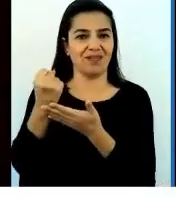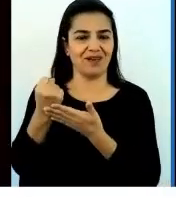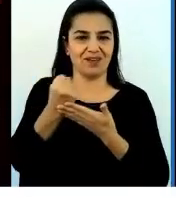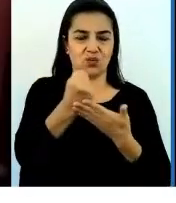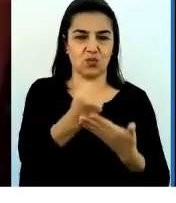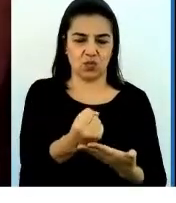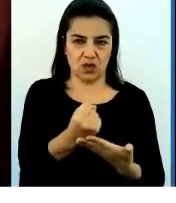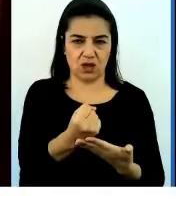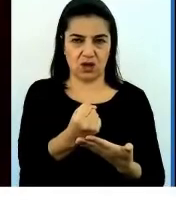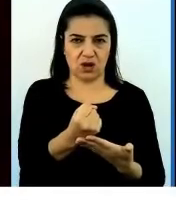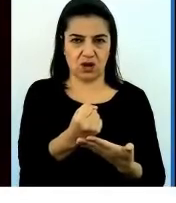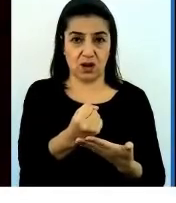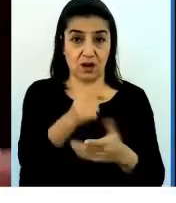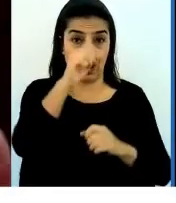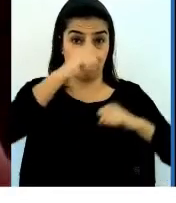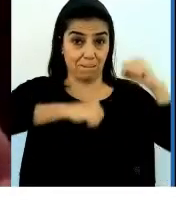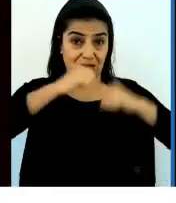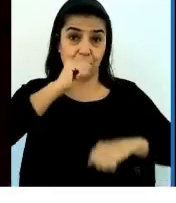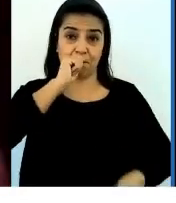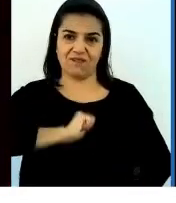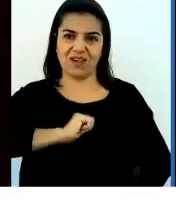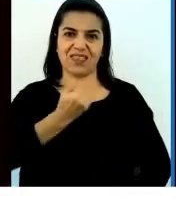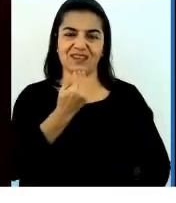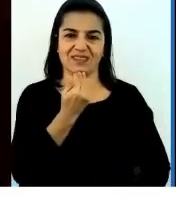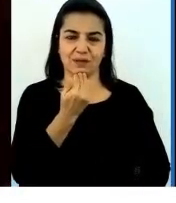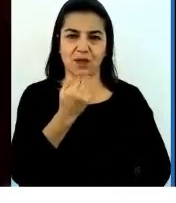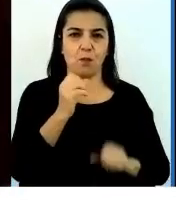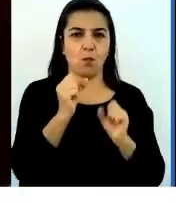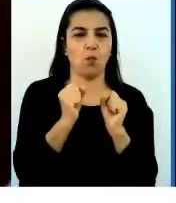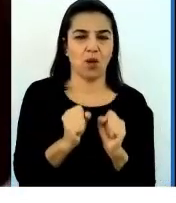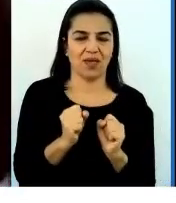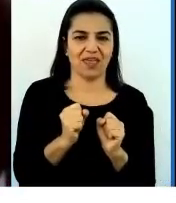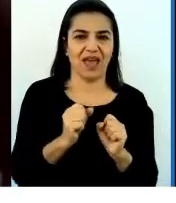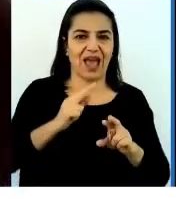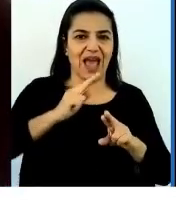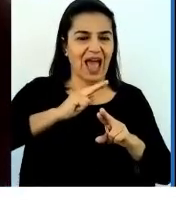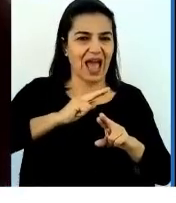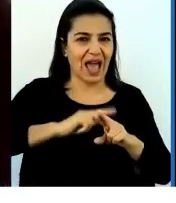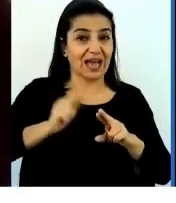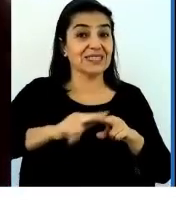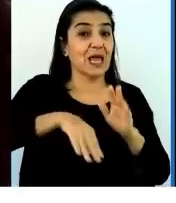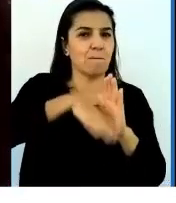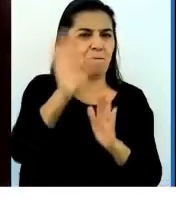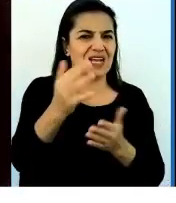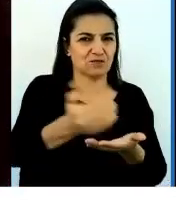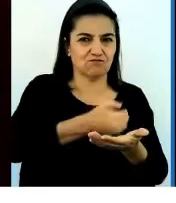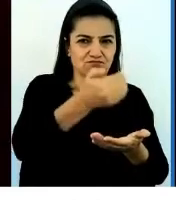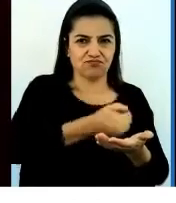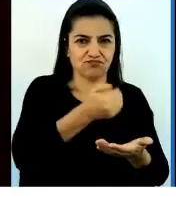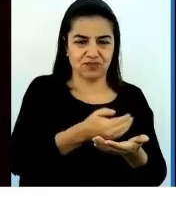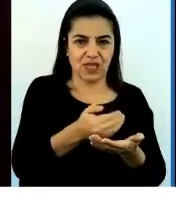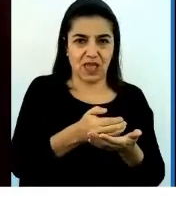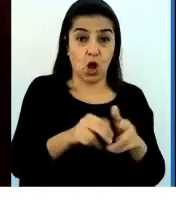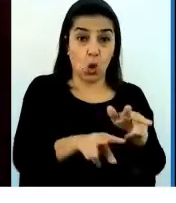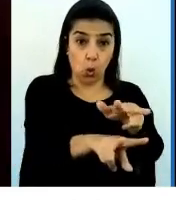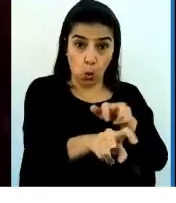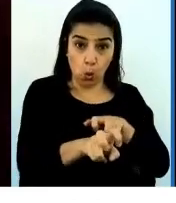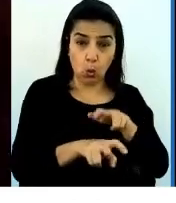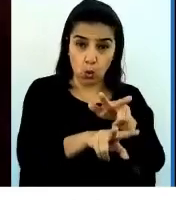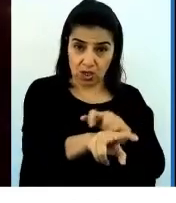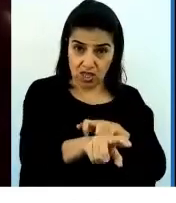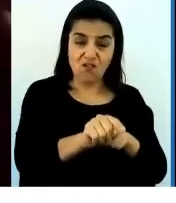para que los privados también producen más de los cultivos que están